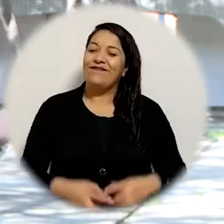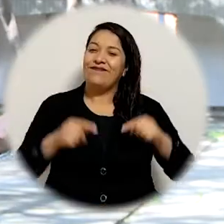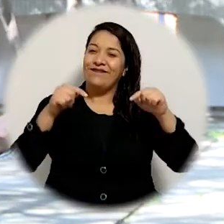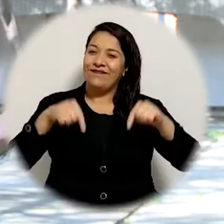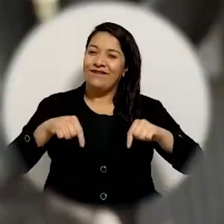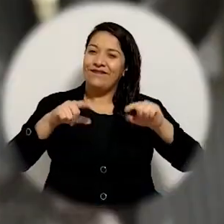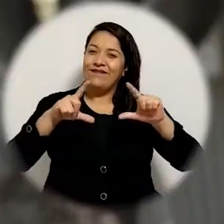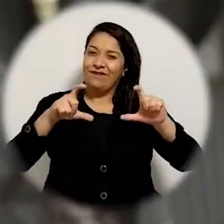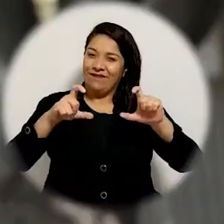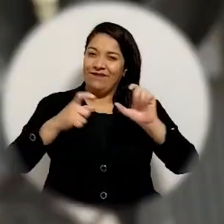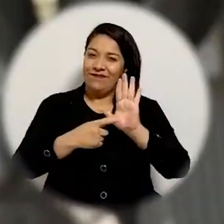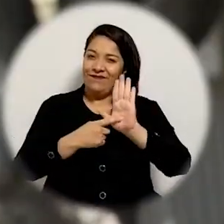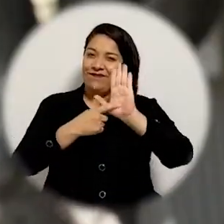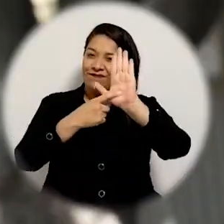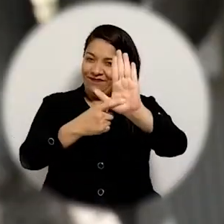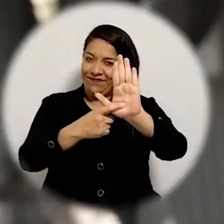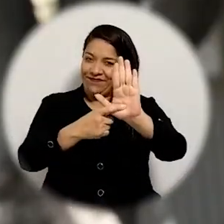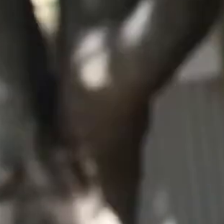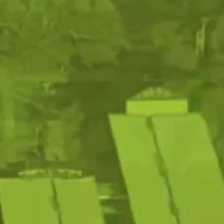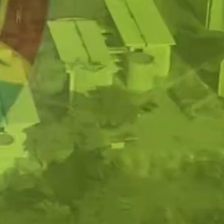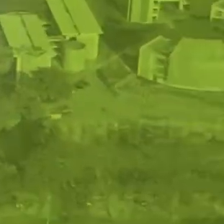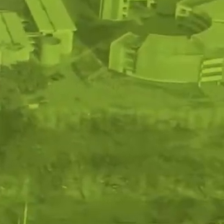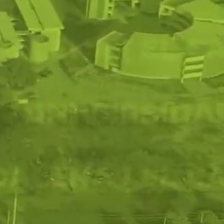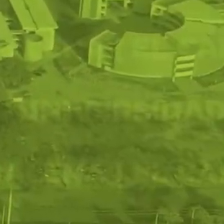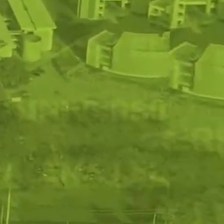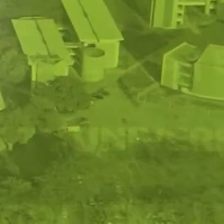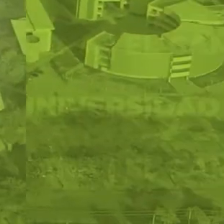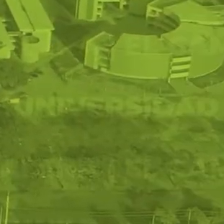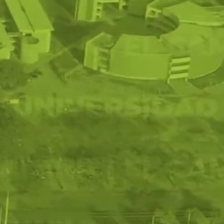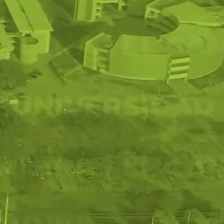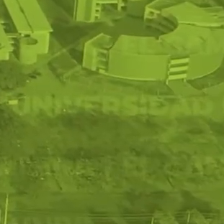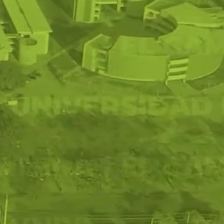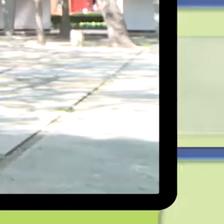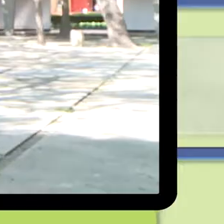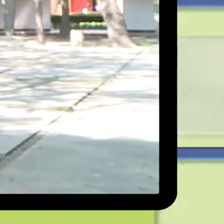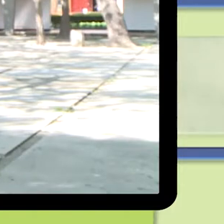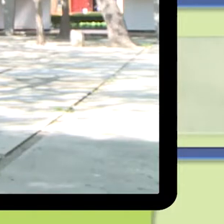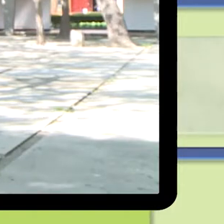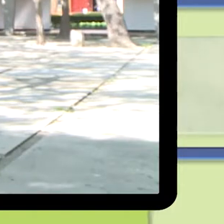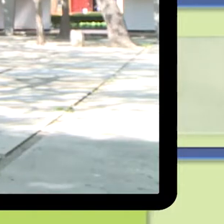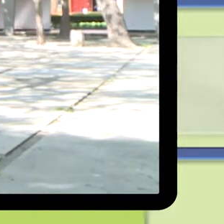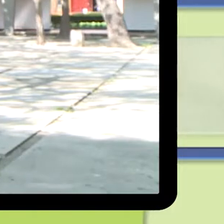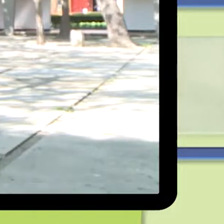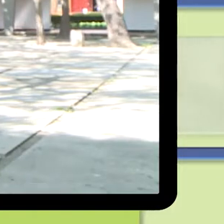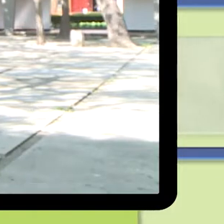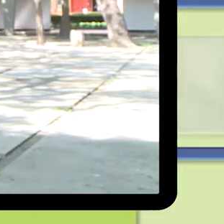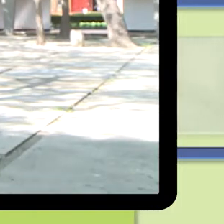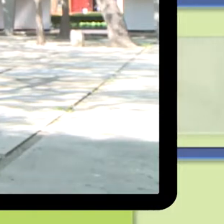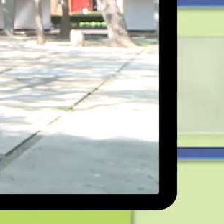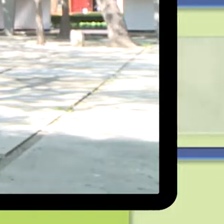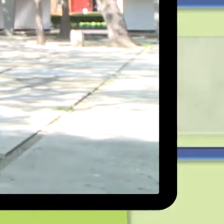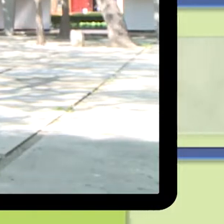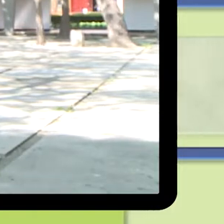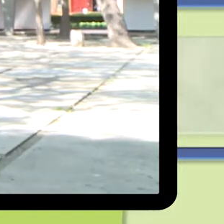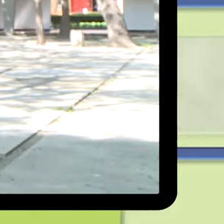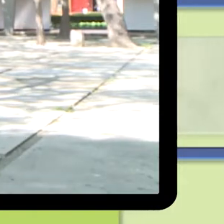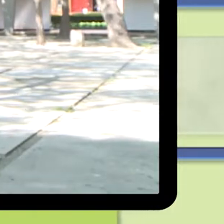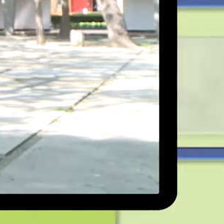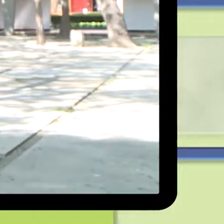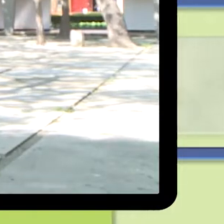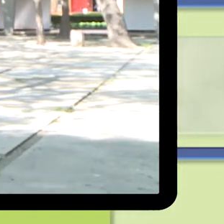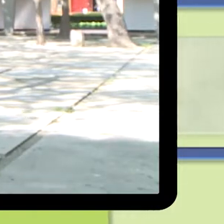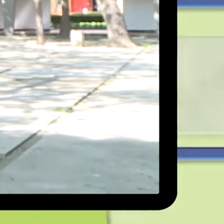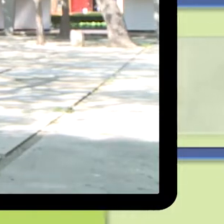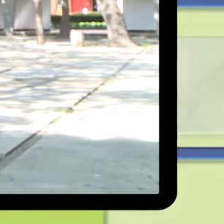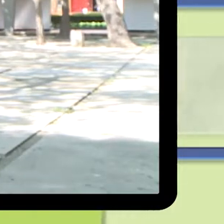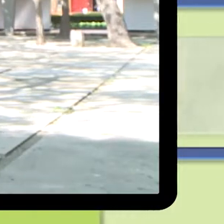esta es nuestra imagen de la semana la universidad del magdalena realizó la audiencia pública de